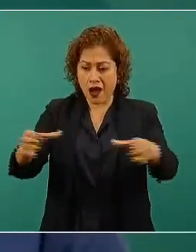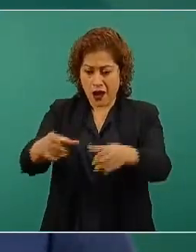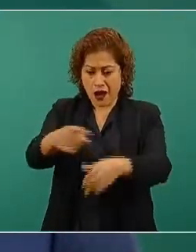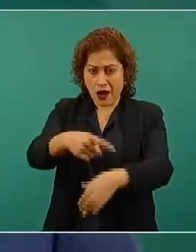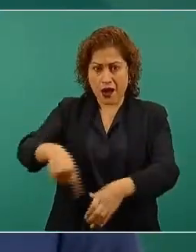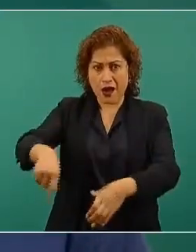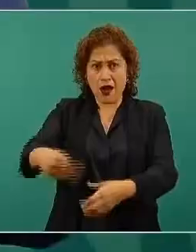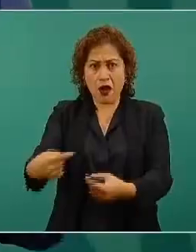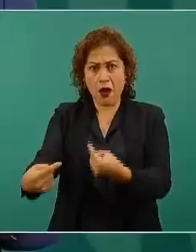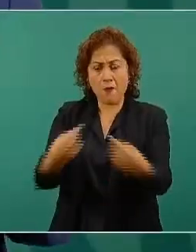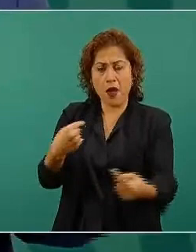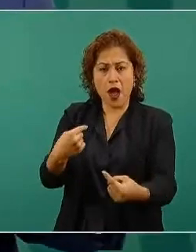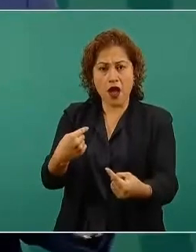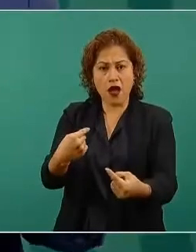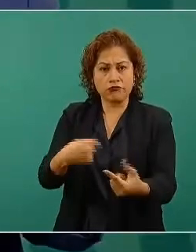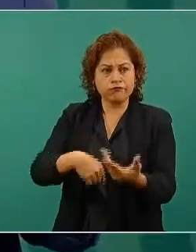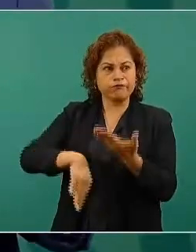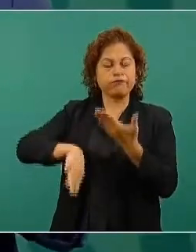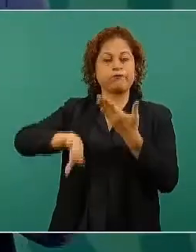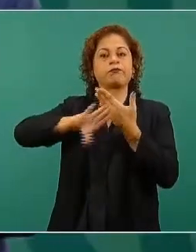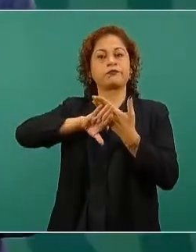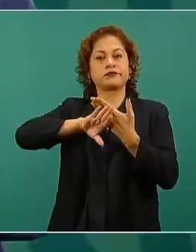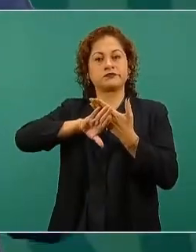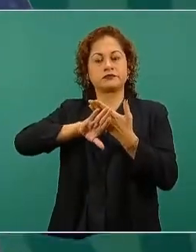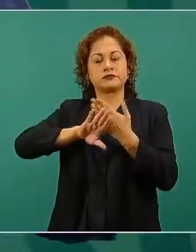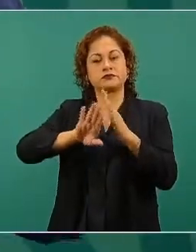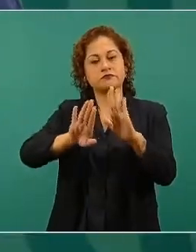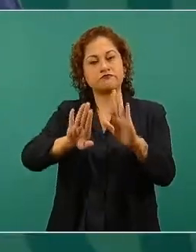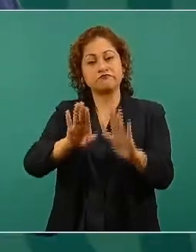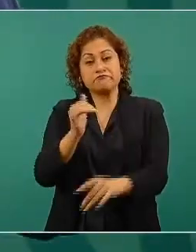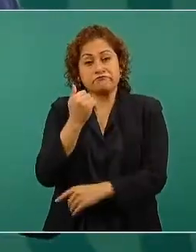a mover porque